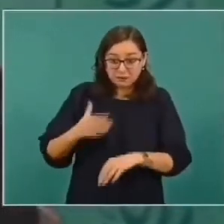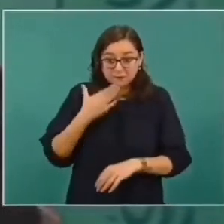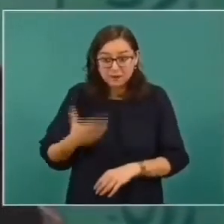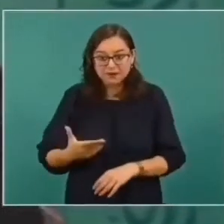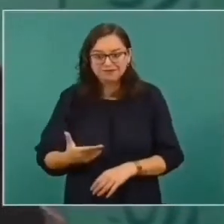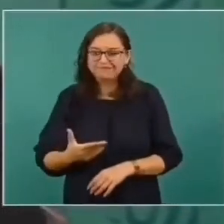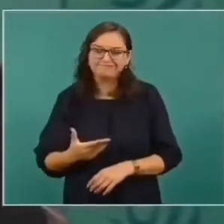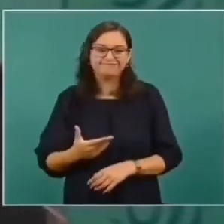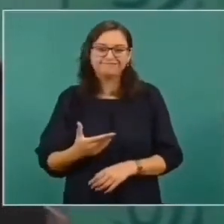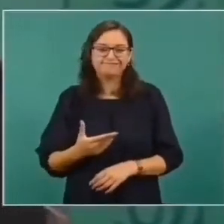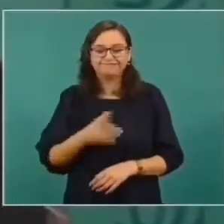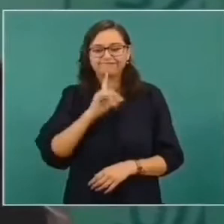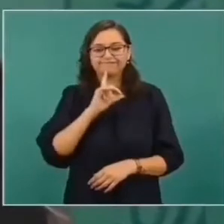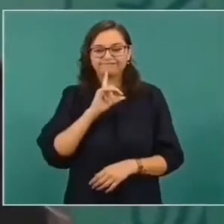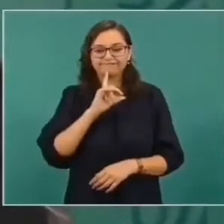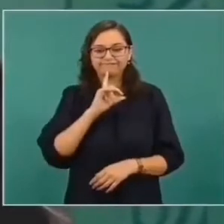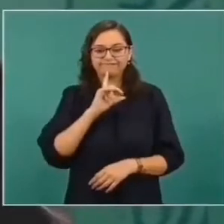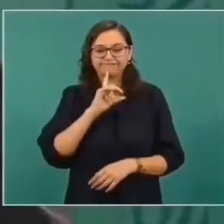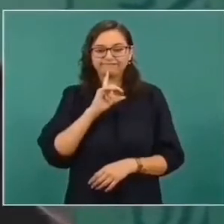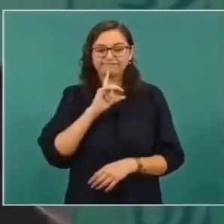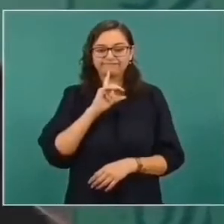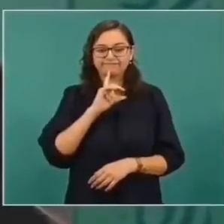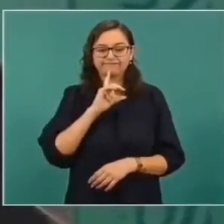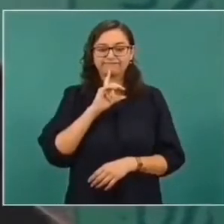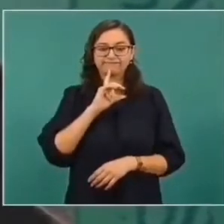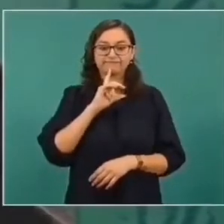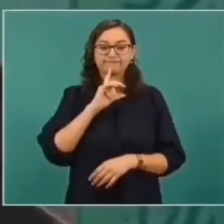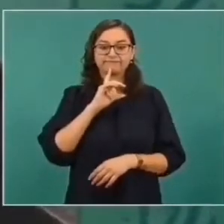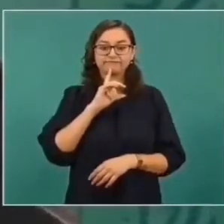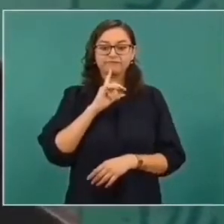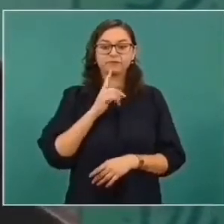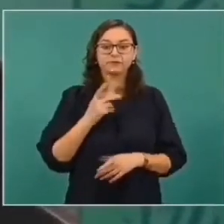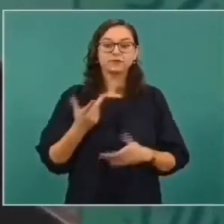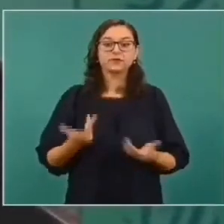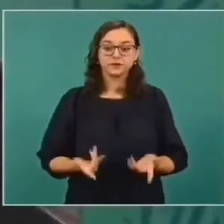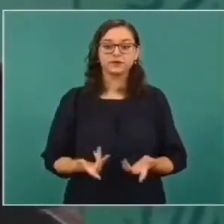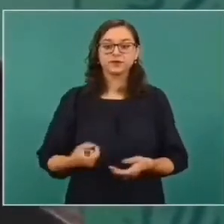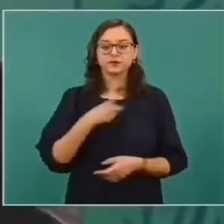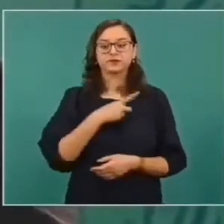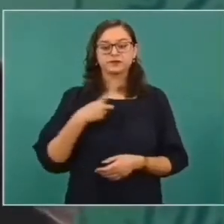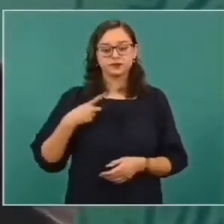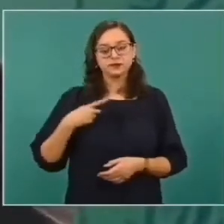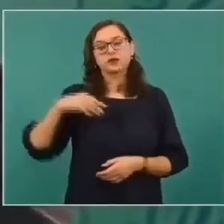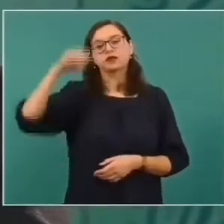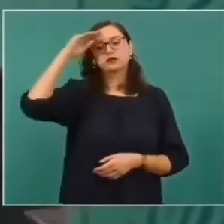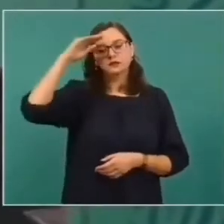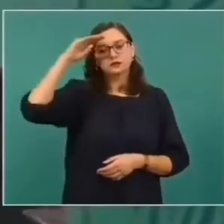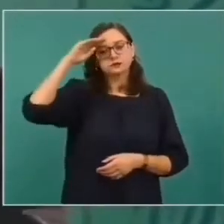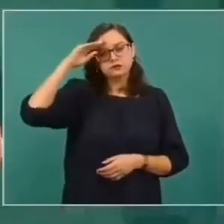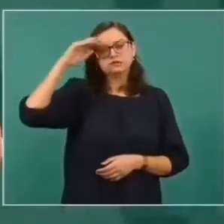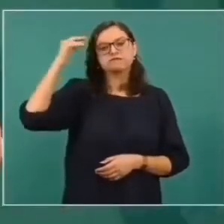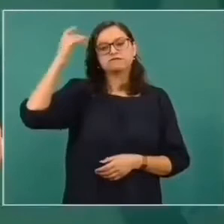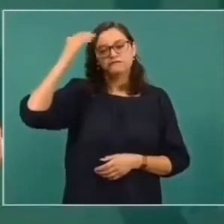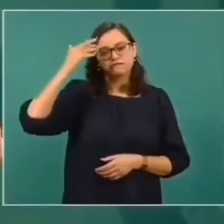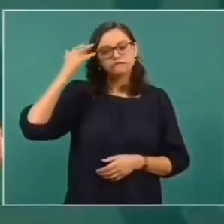y hay que reflexionar, analizar,